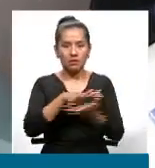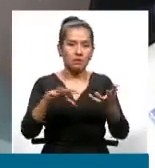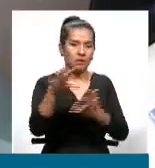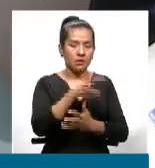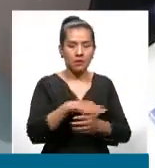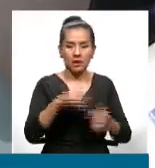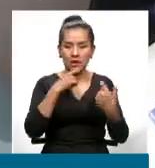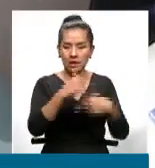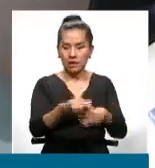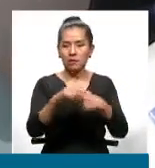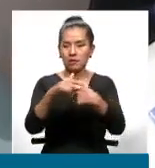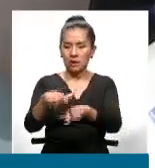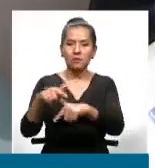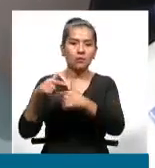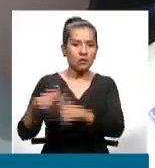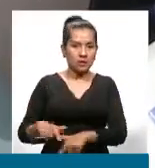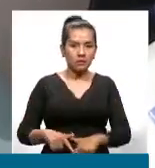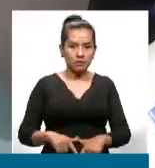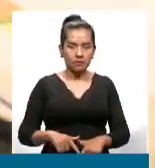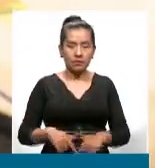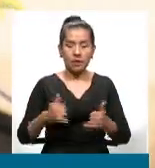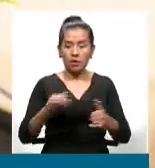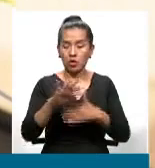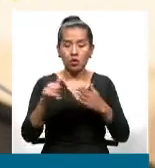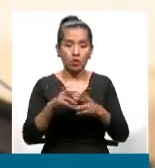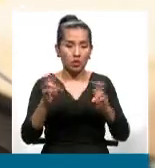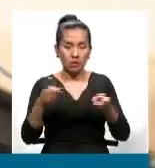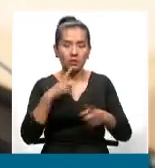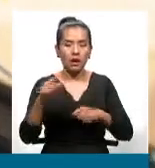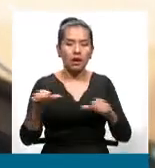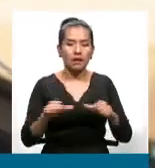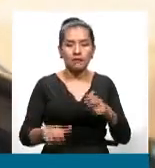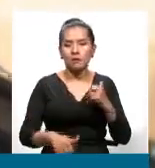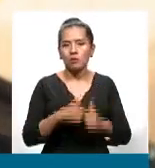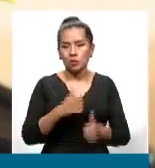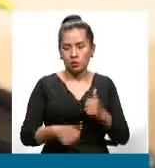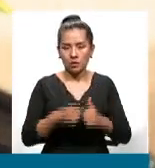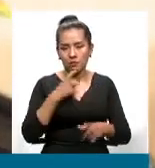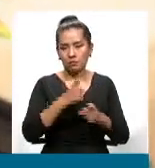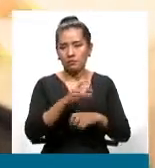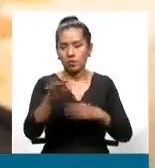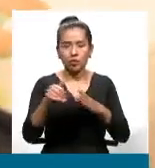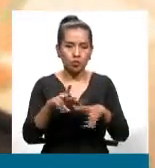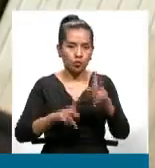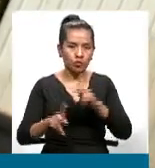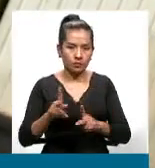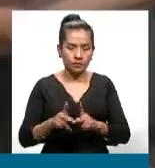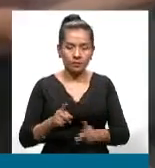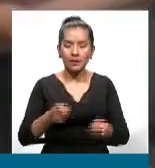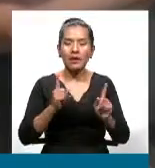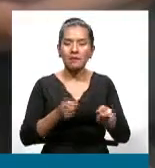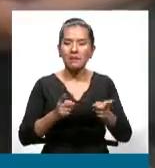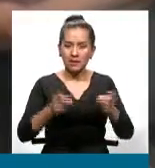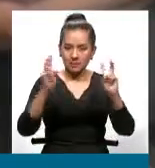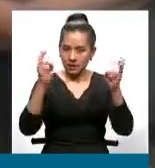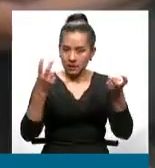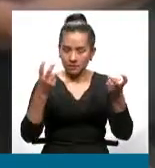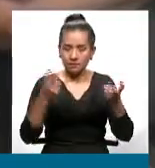Estas políticas restrictivas suelen y afectan en realidad a la dinámica del producto. En ese sentido